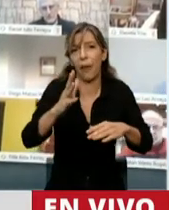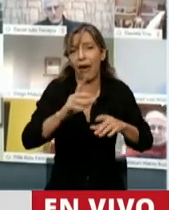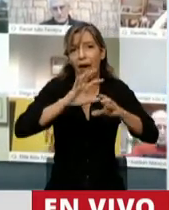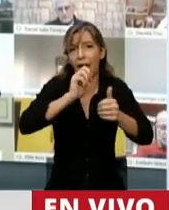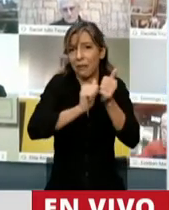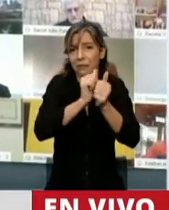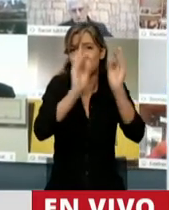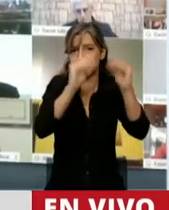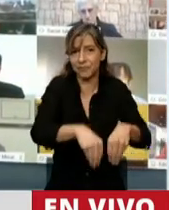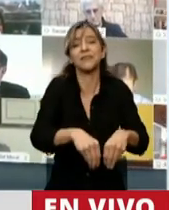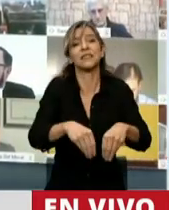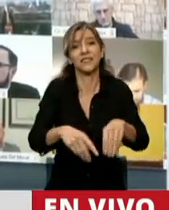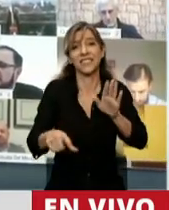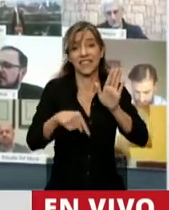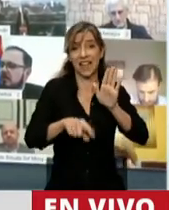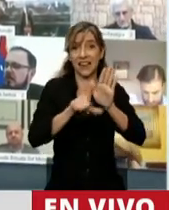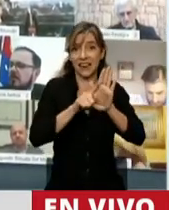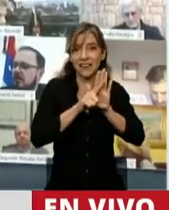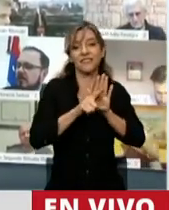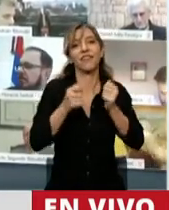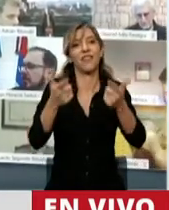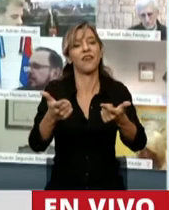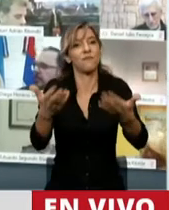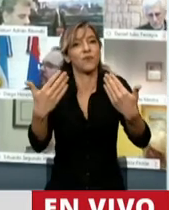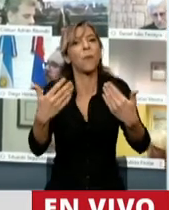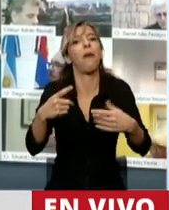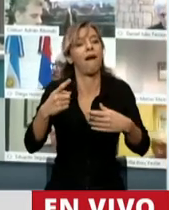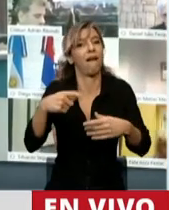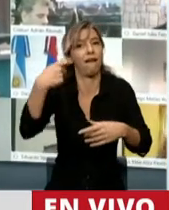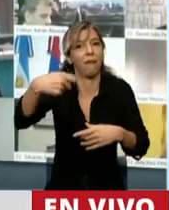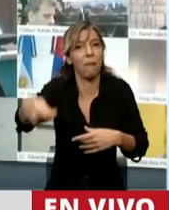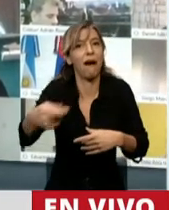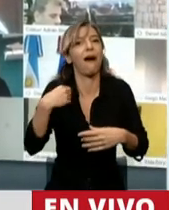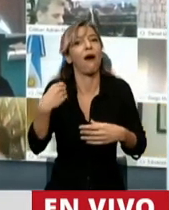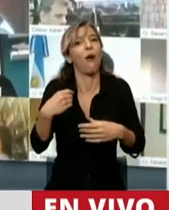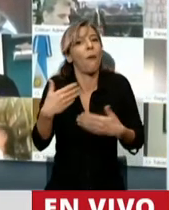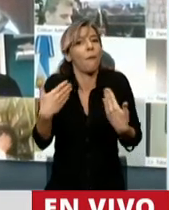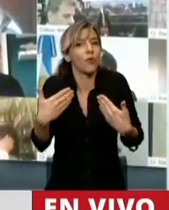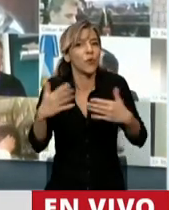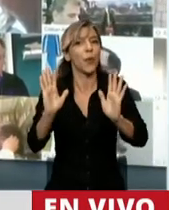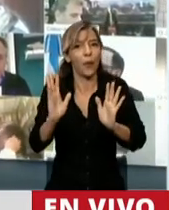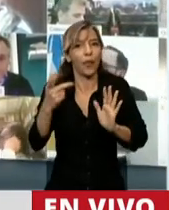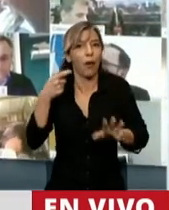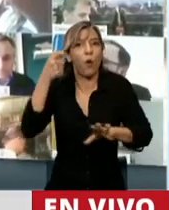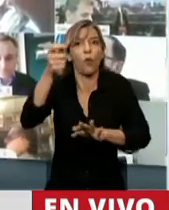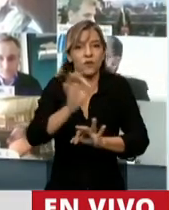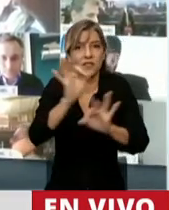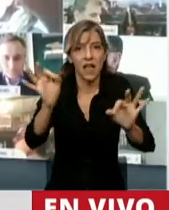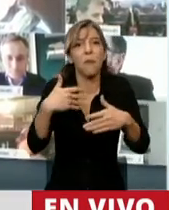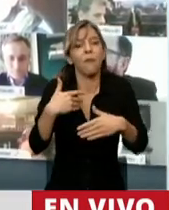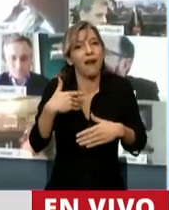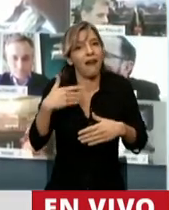en el proceso judicial y facilidades para que este segmento de la economía pueda afrontar esos